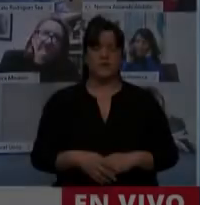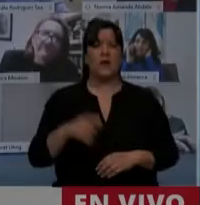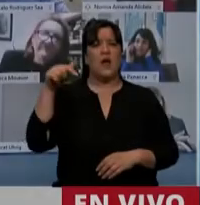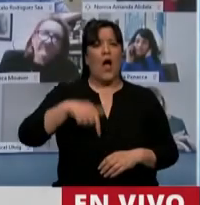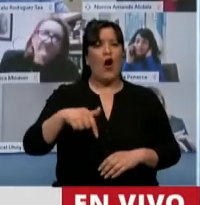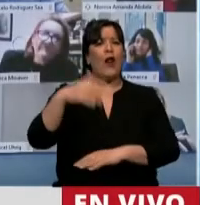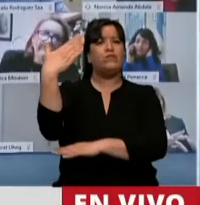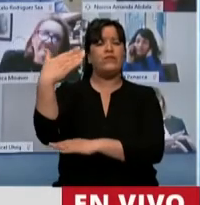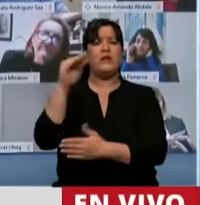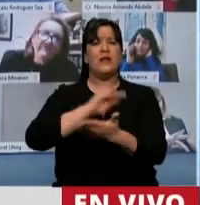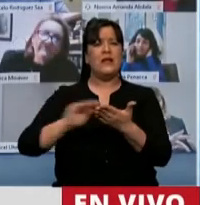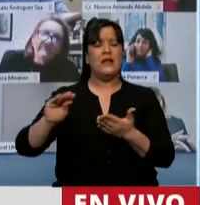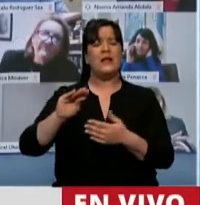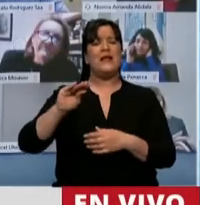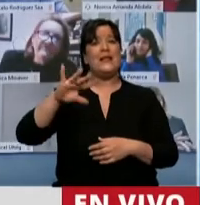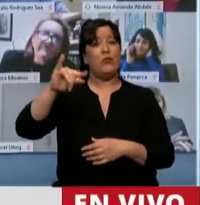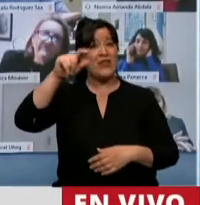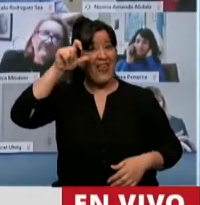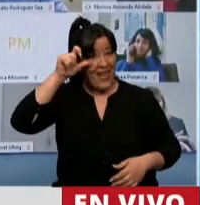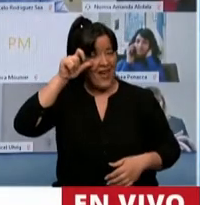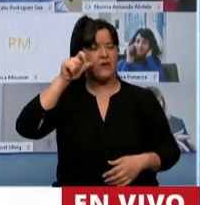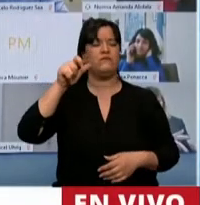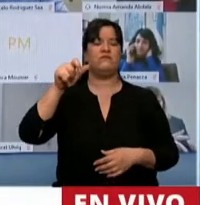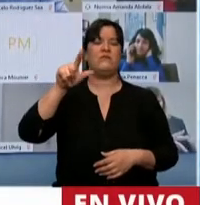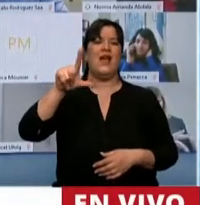La palabra al diputado de Leonardo Grosso.